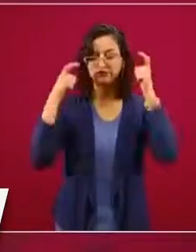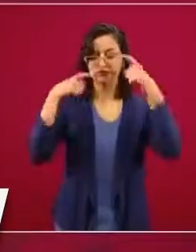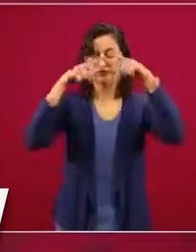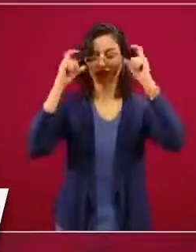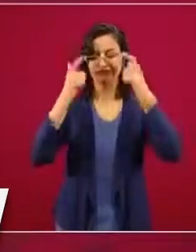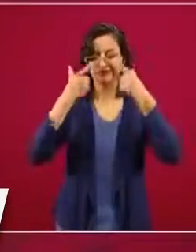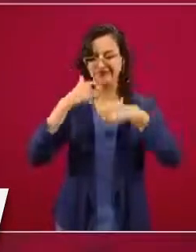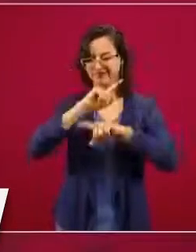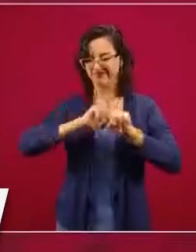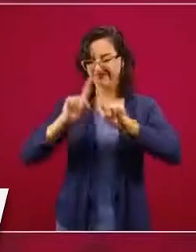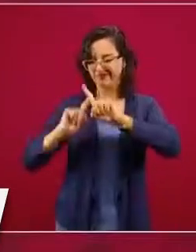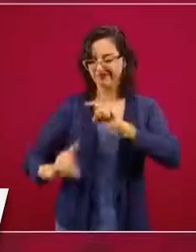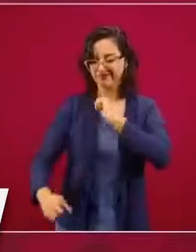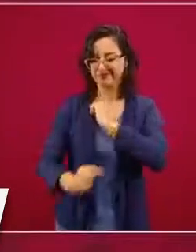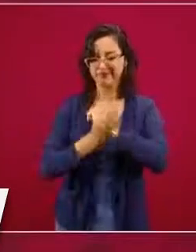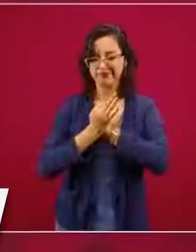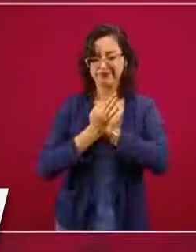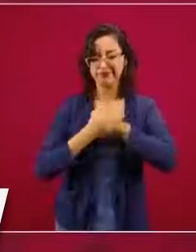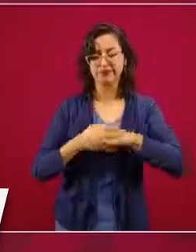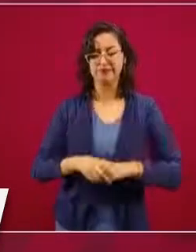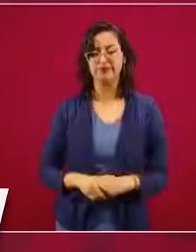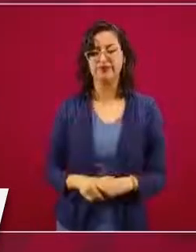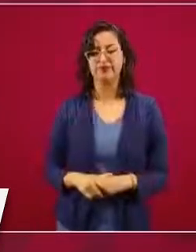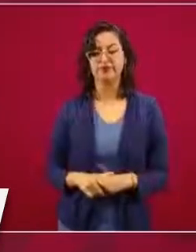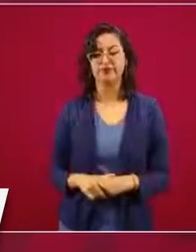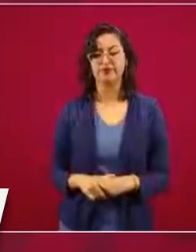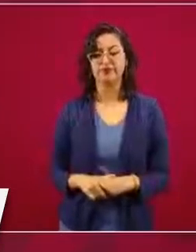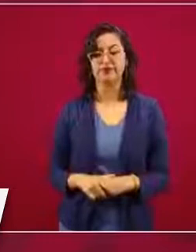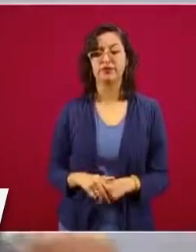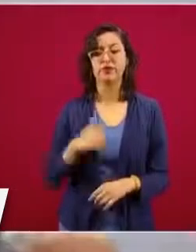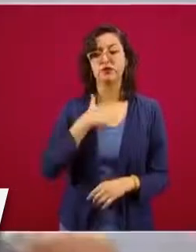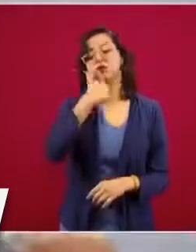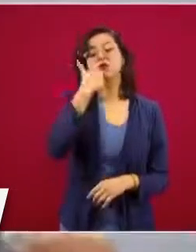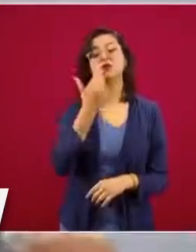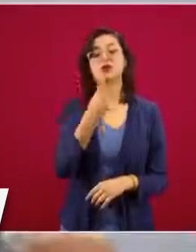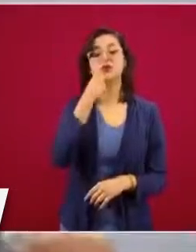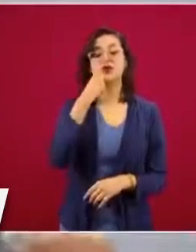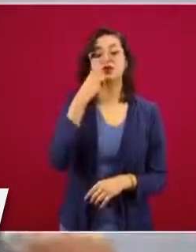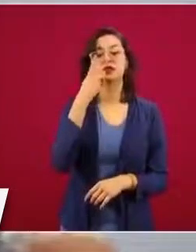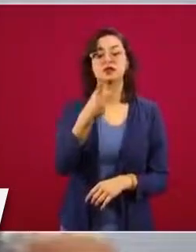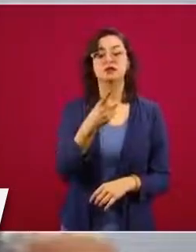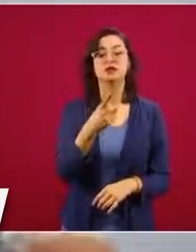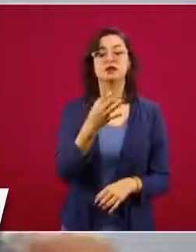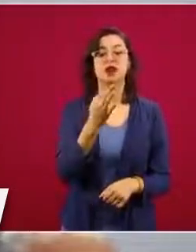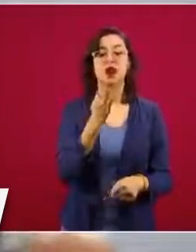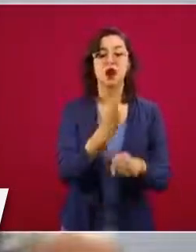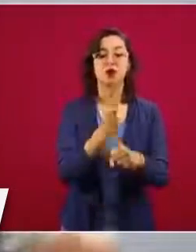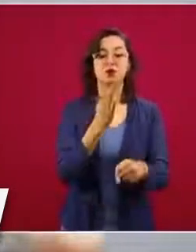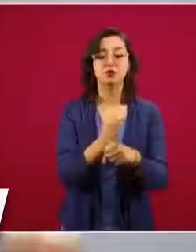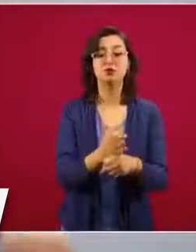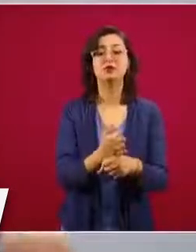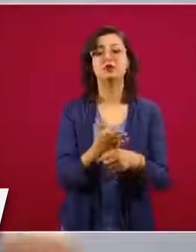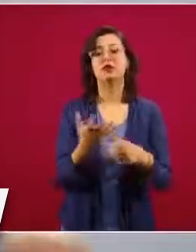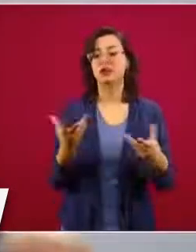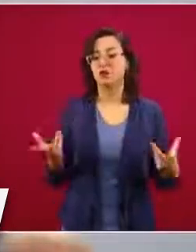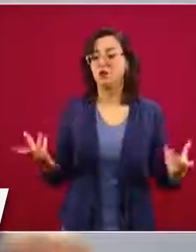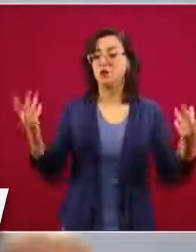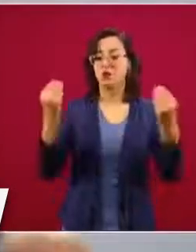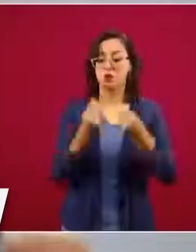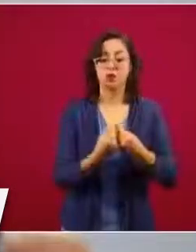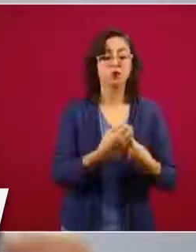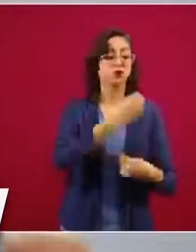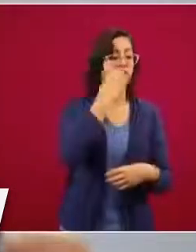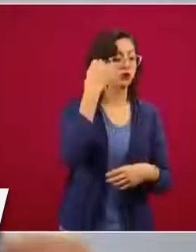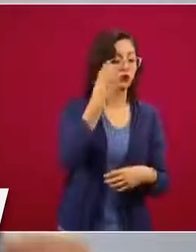Yo quisiera decirles que también desde esta misma plataforma de la que hablamos, académica, privada y pública,